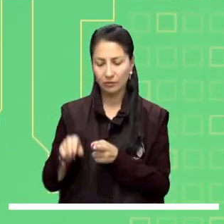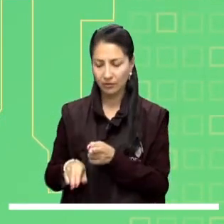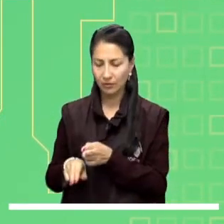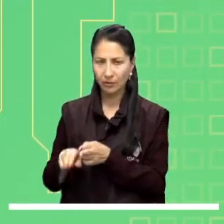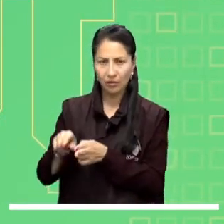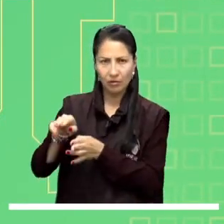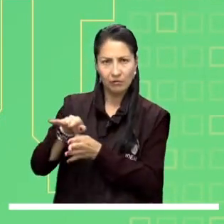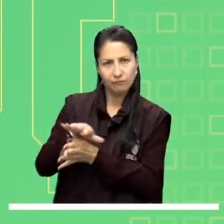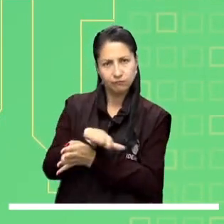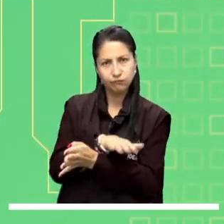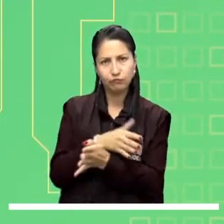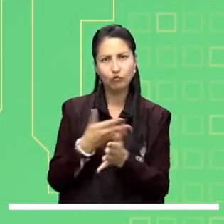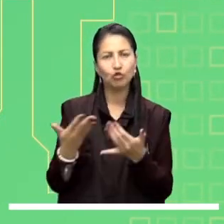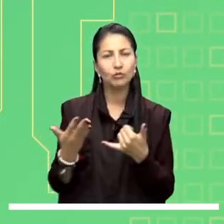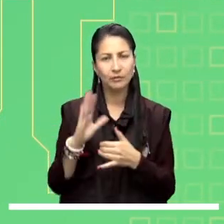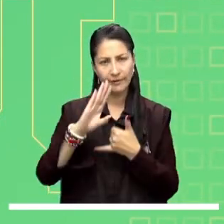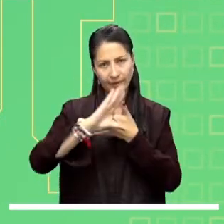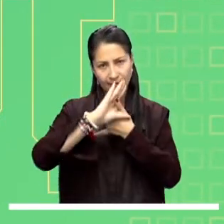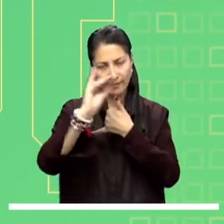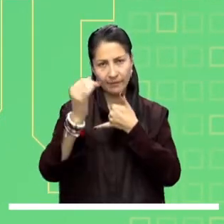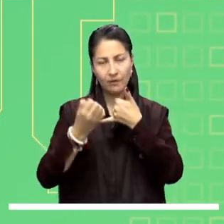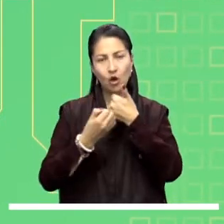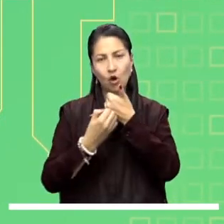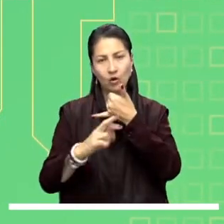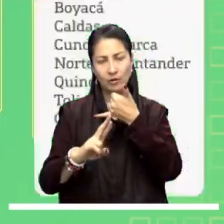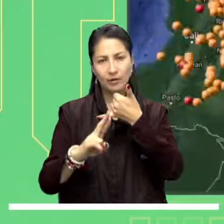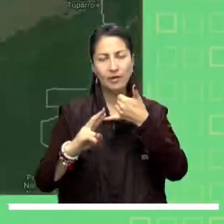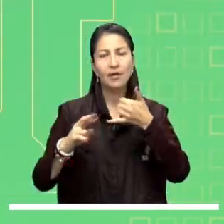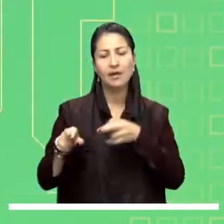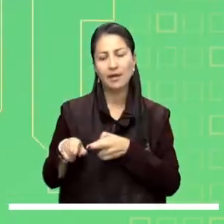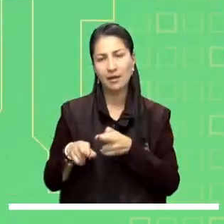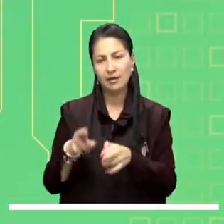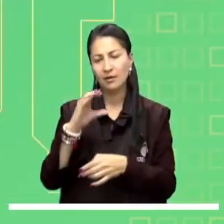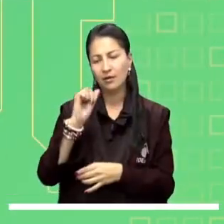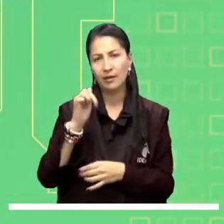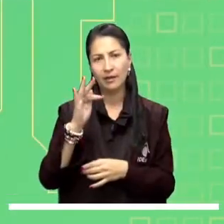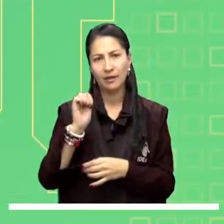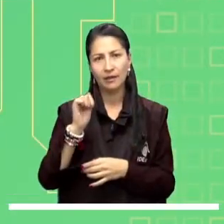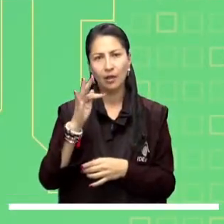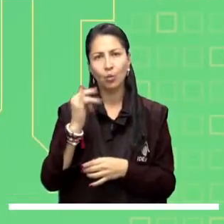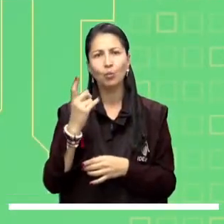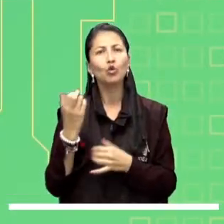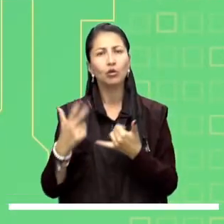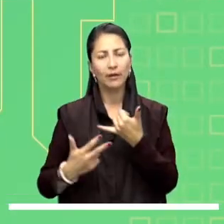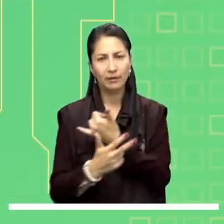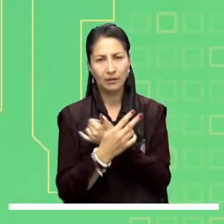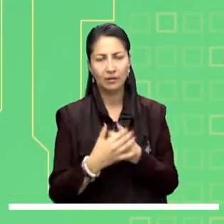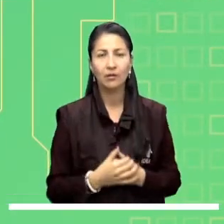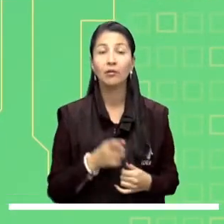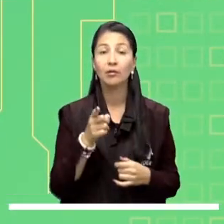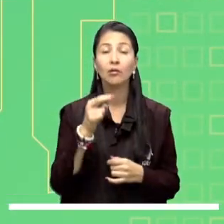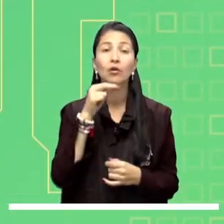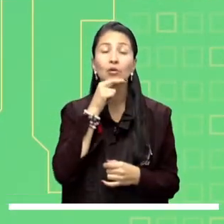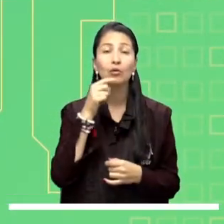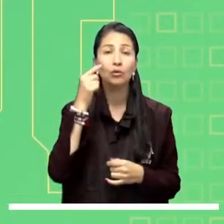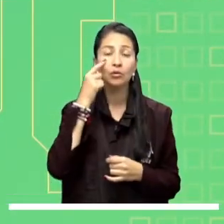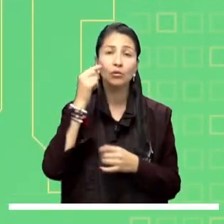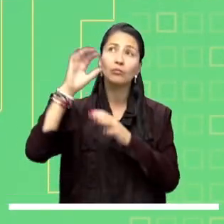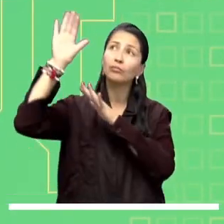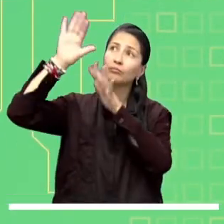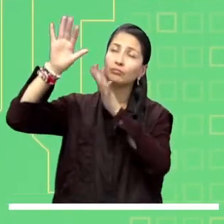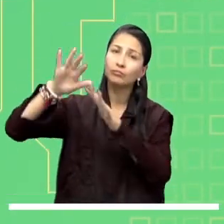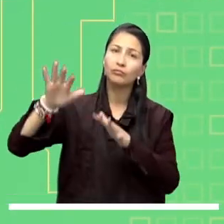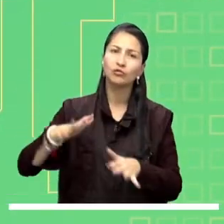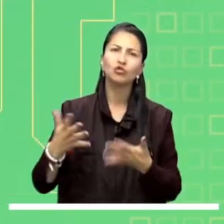súbitas y niveles altos en ríos de la región caribe orinoquía y río catatumbo en la región andina alerta roja por posibles